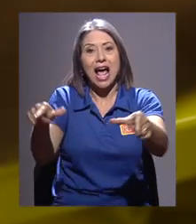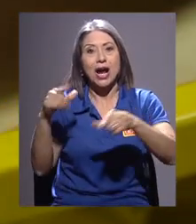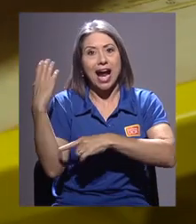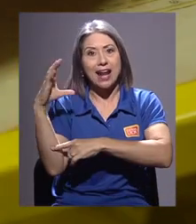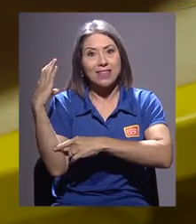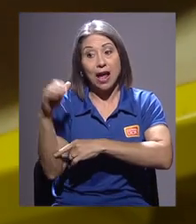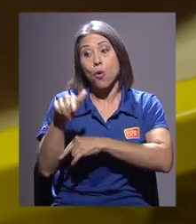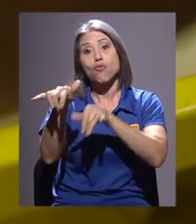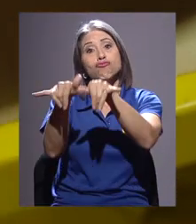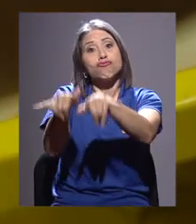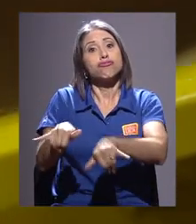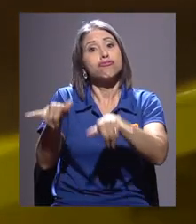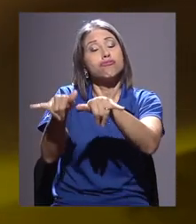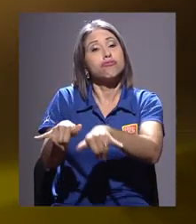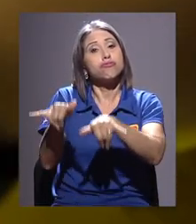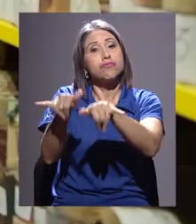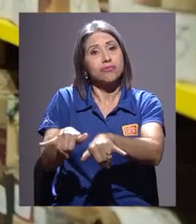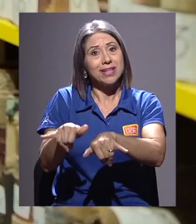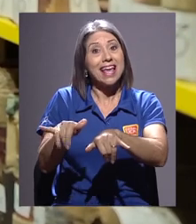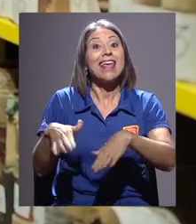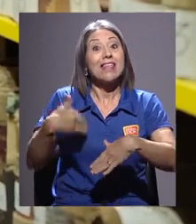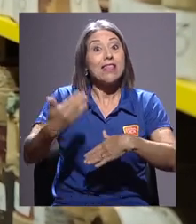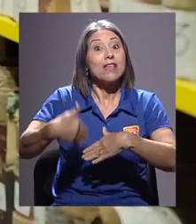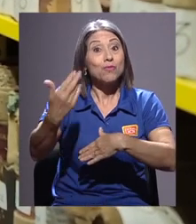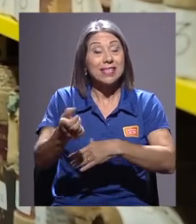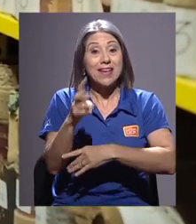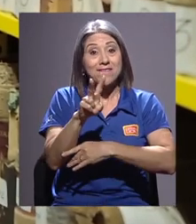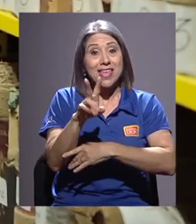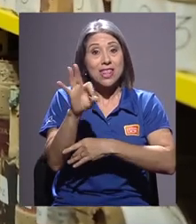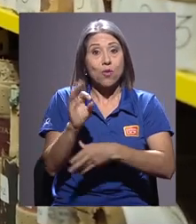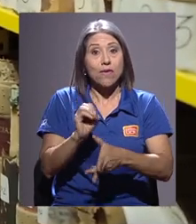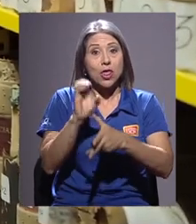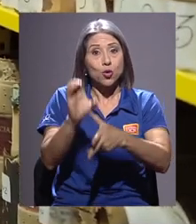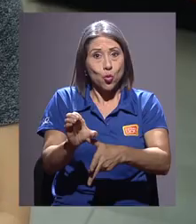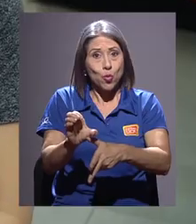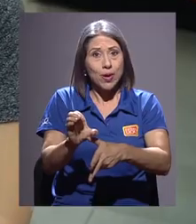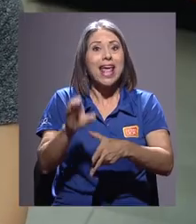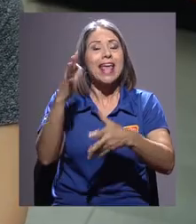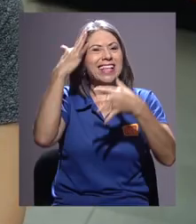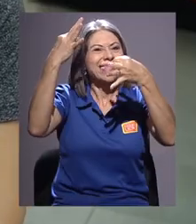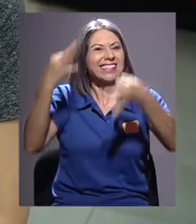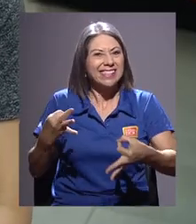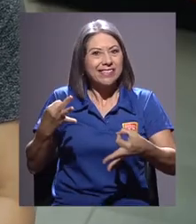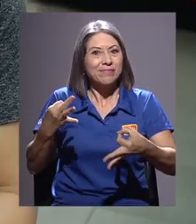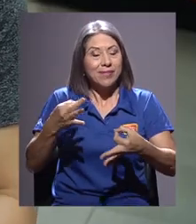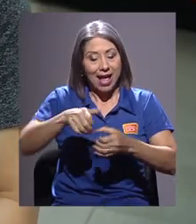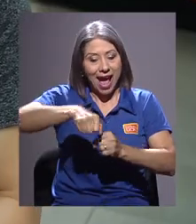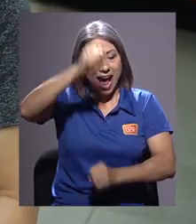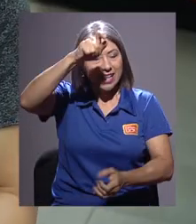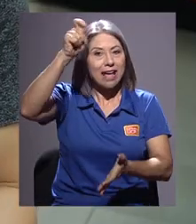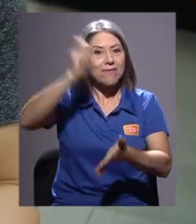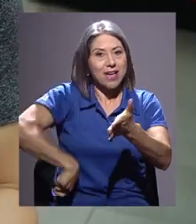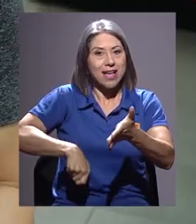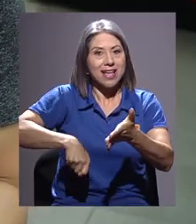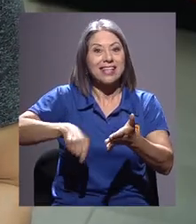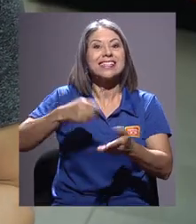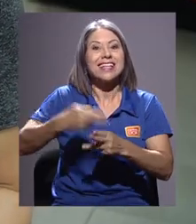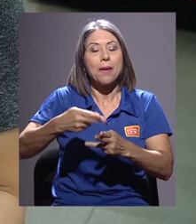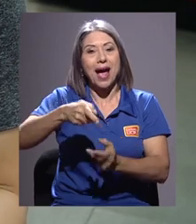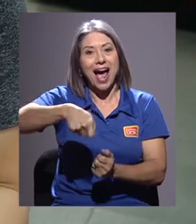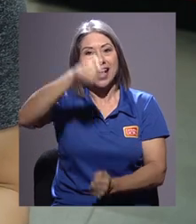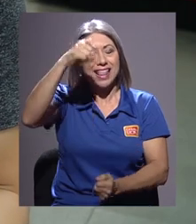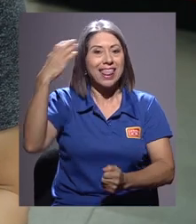Cartago se mantuvo, se tomó la decisión, efectivamente el 29 de octubre, ahí se firma un acta, que es el Acta de Cartago. Está la